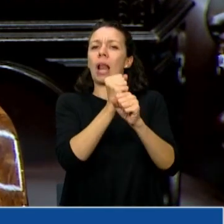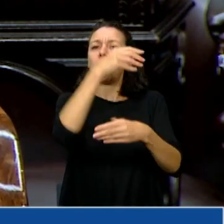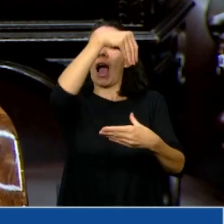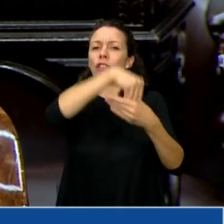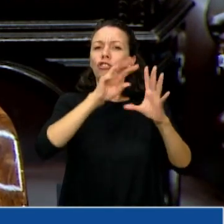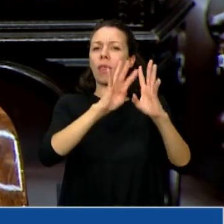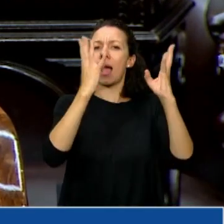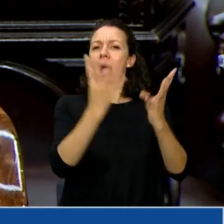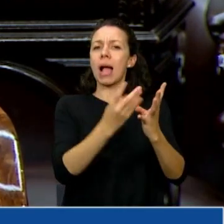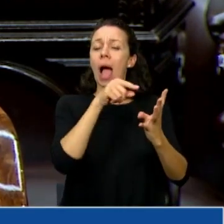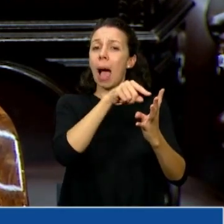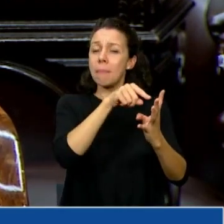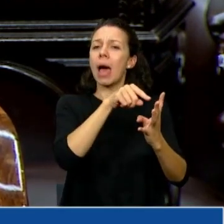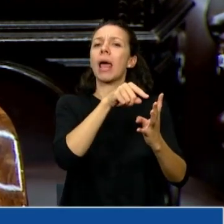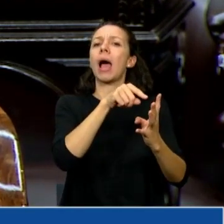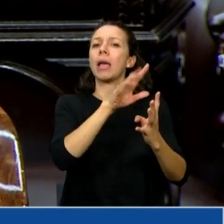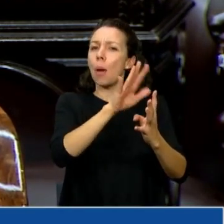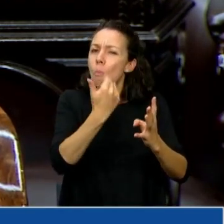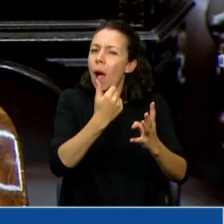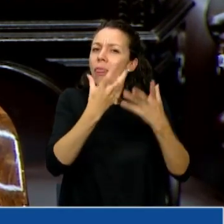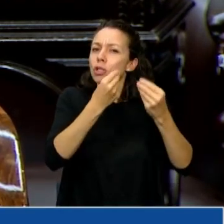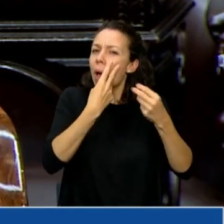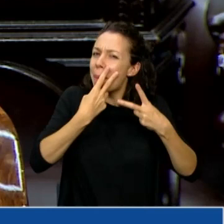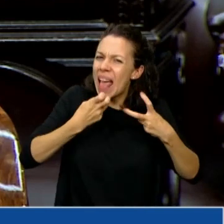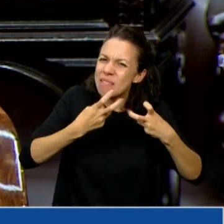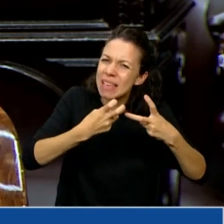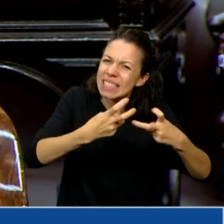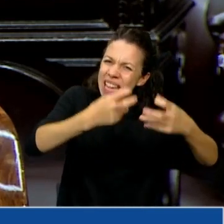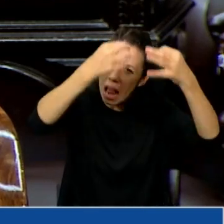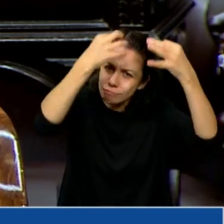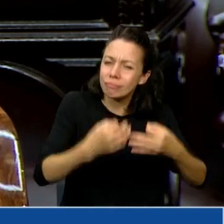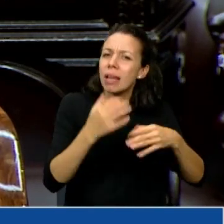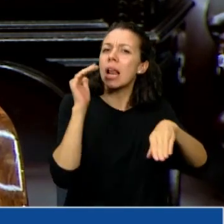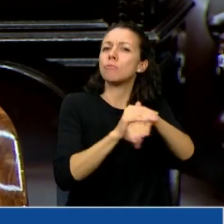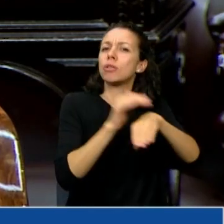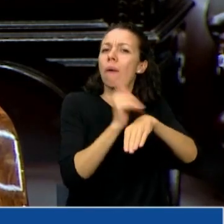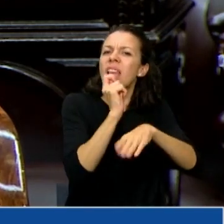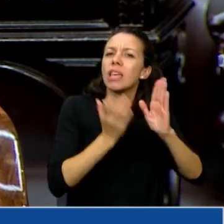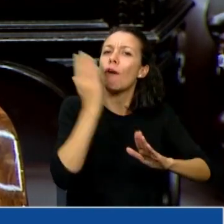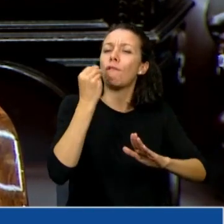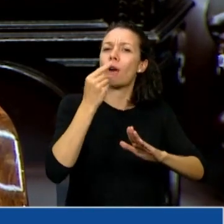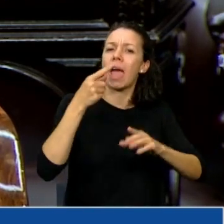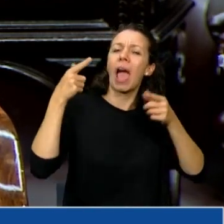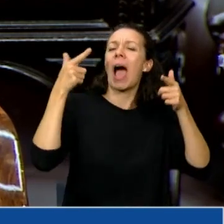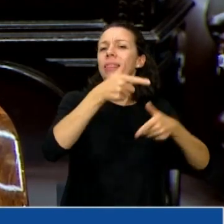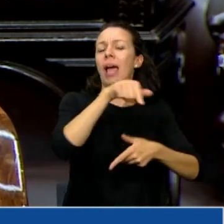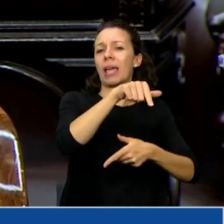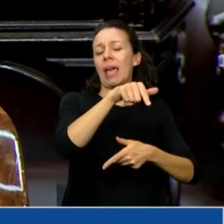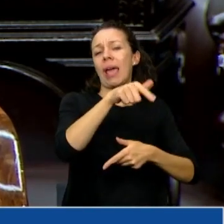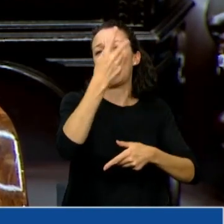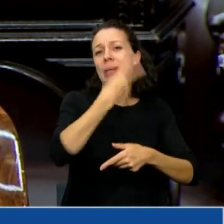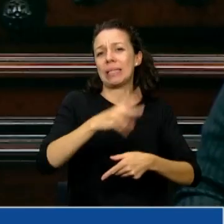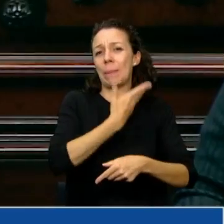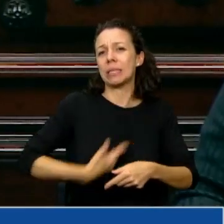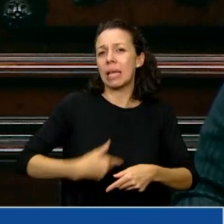bien podría contribuir a la investigación a fondo de los responsables del ataque a la vicepresidenta.